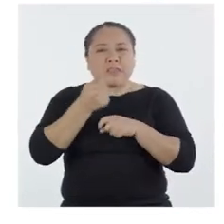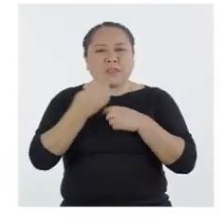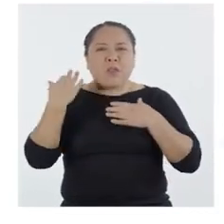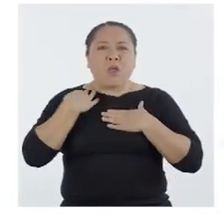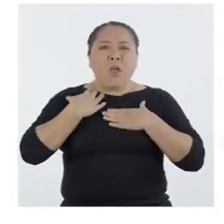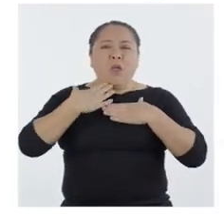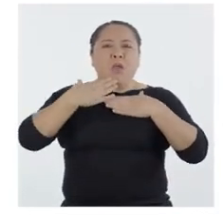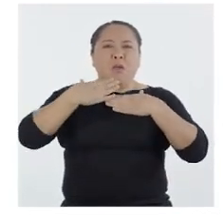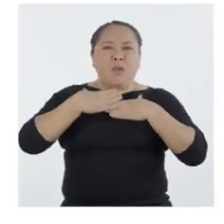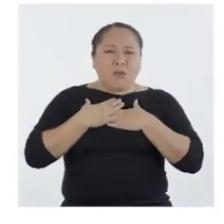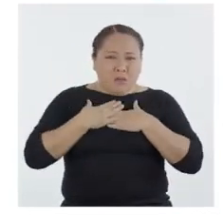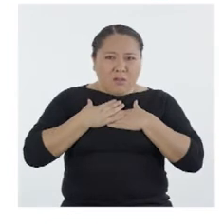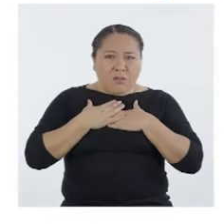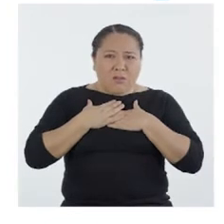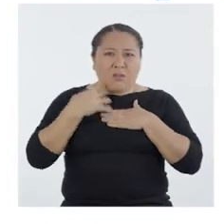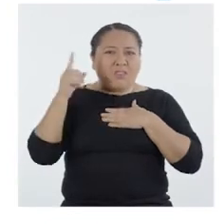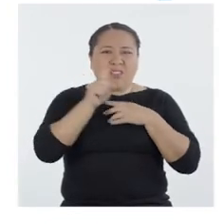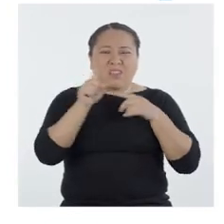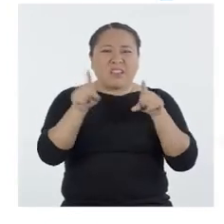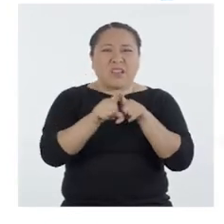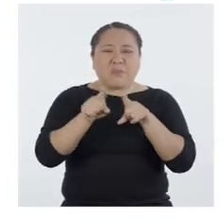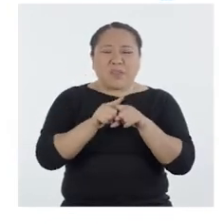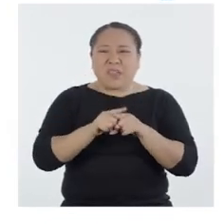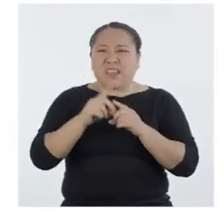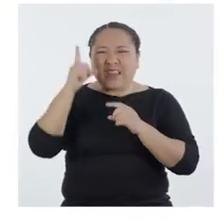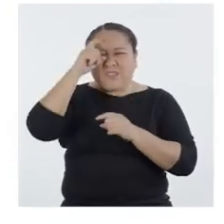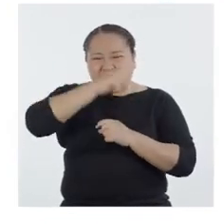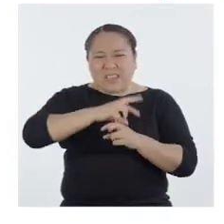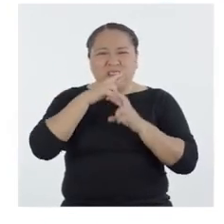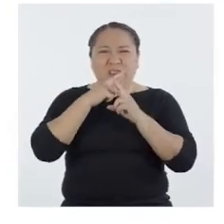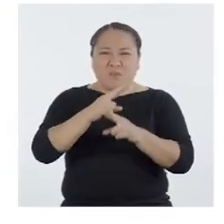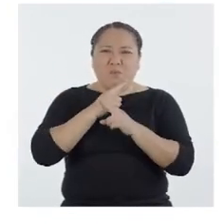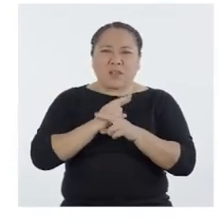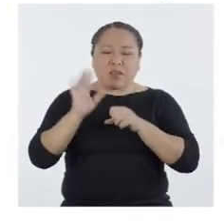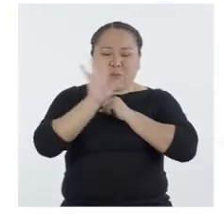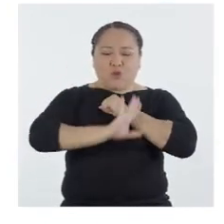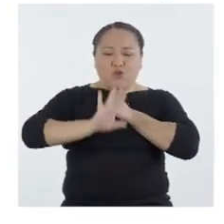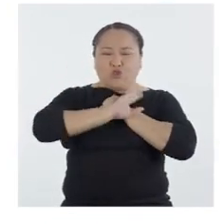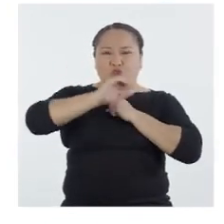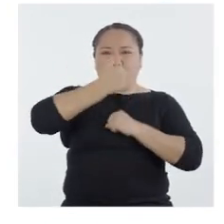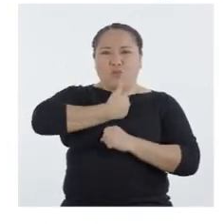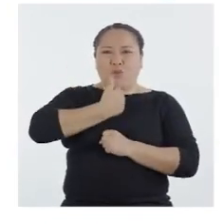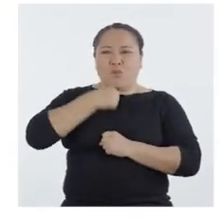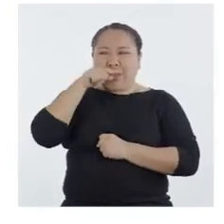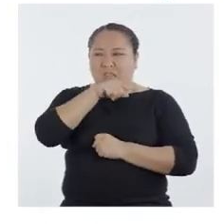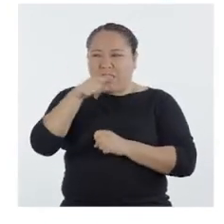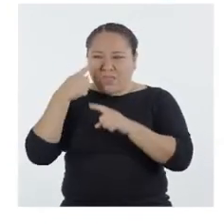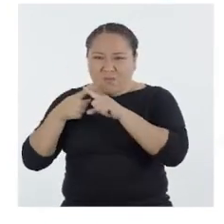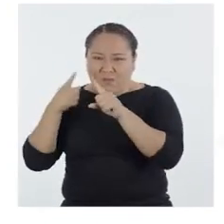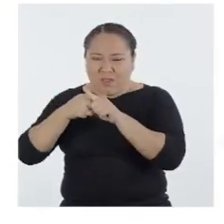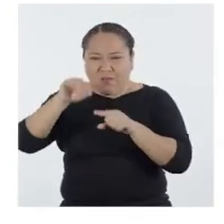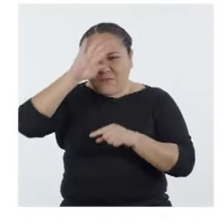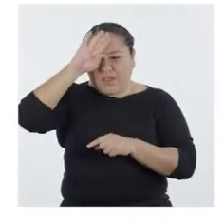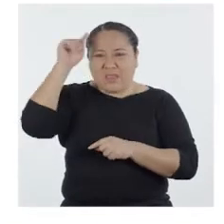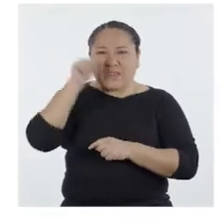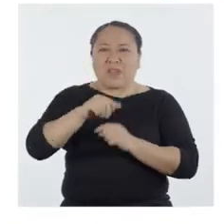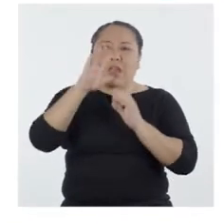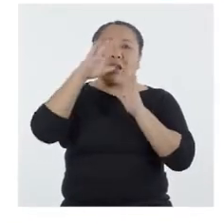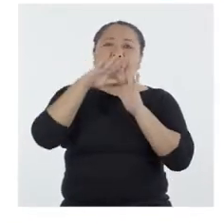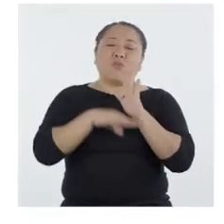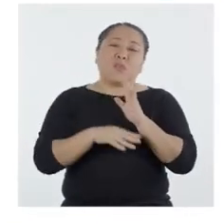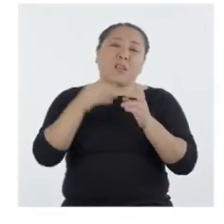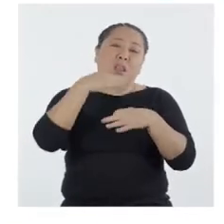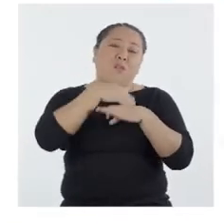respiratorio, también dificultan la respuesta de nuestro sistema inmune ante las enfermedades y